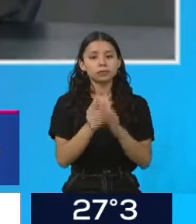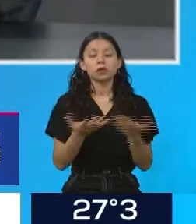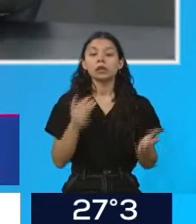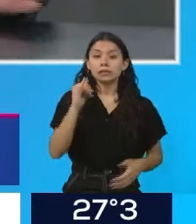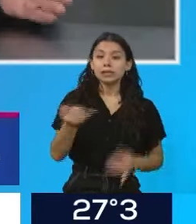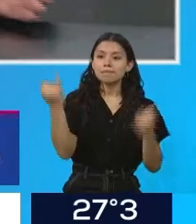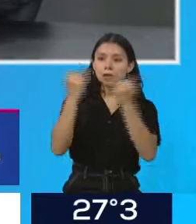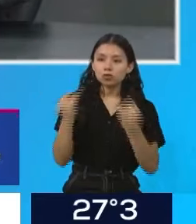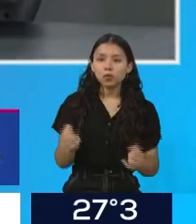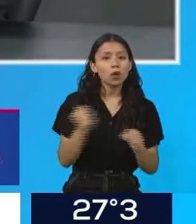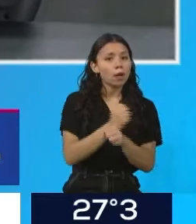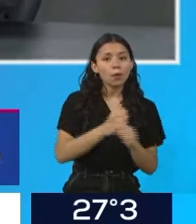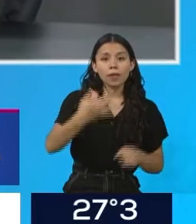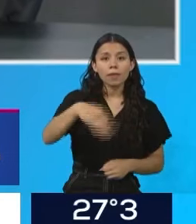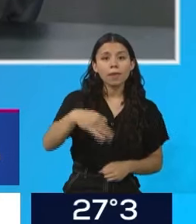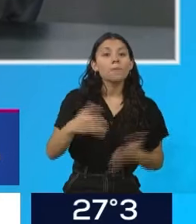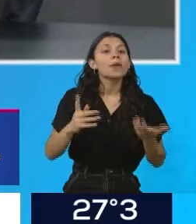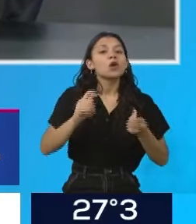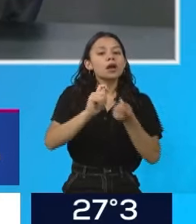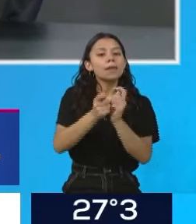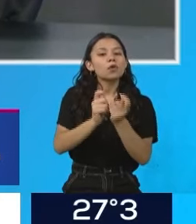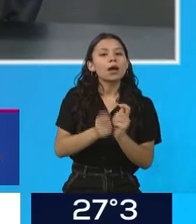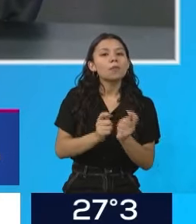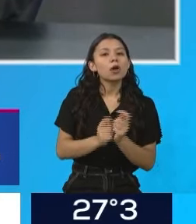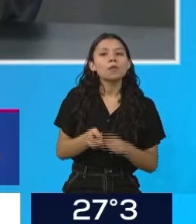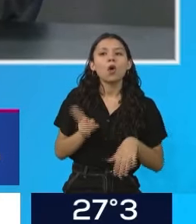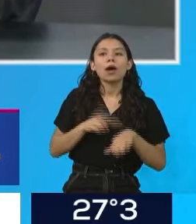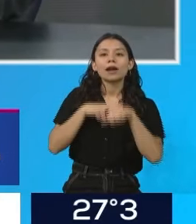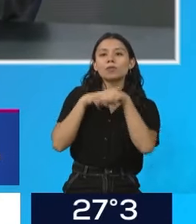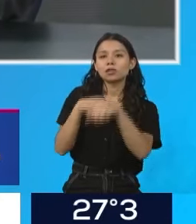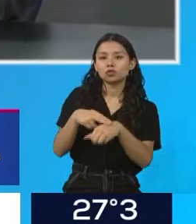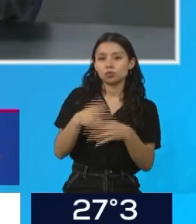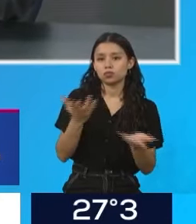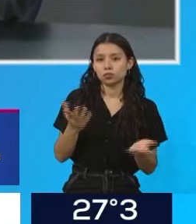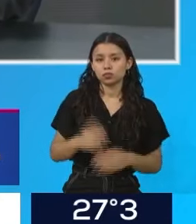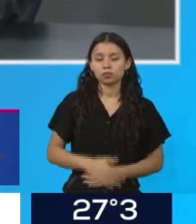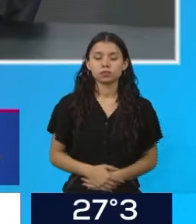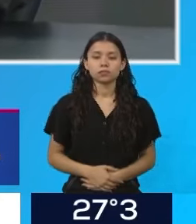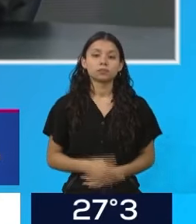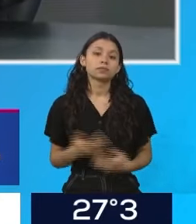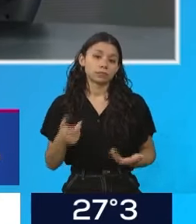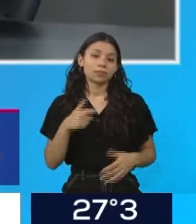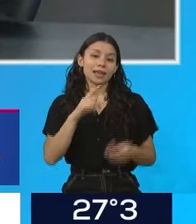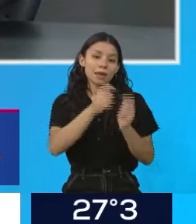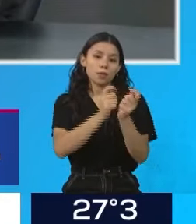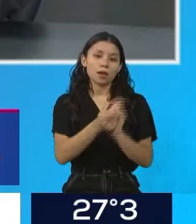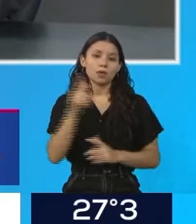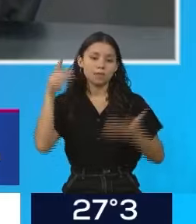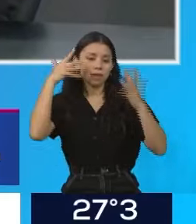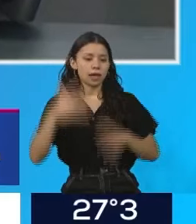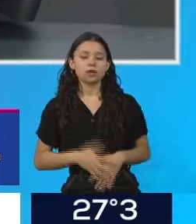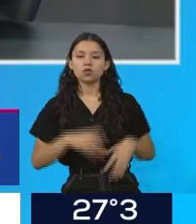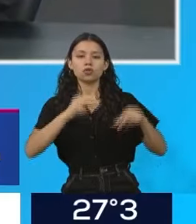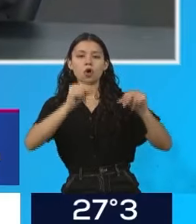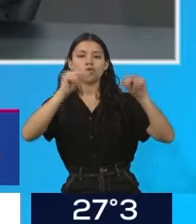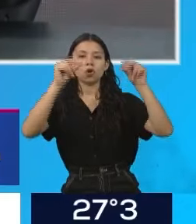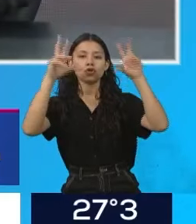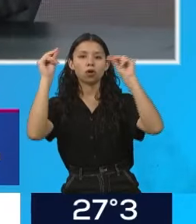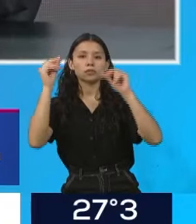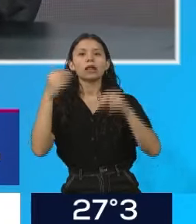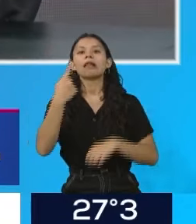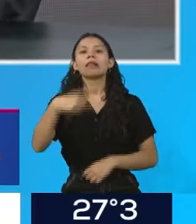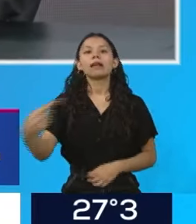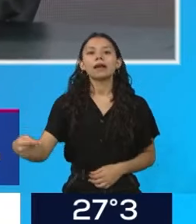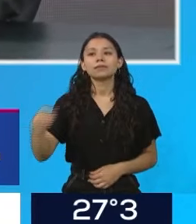Los cambios son los que hemos venido charlando hace varios días y a los que se niega el gobierno de Javier Millet que es el reparto de recursos que la nación